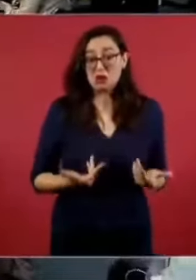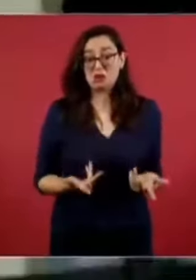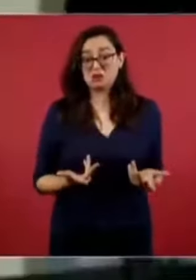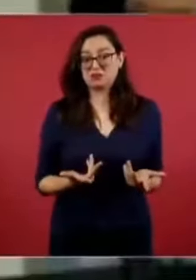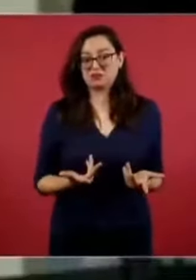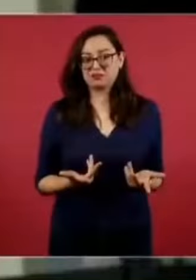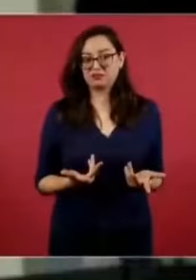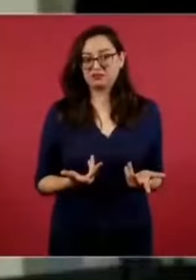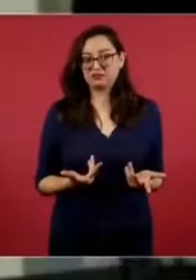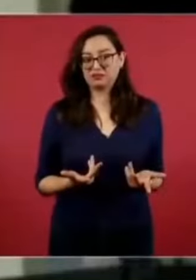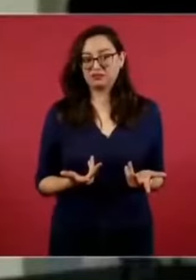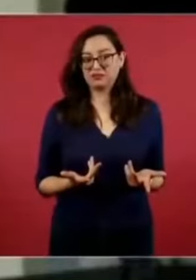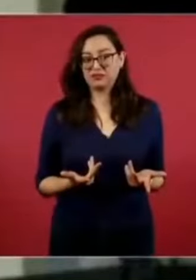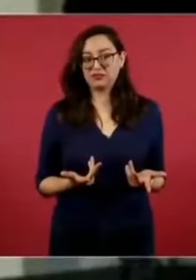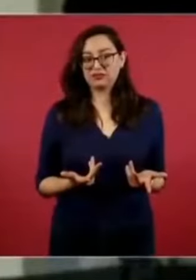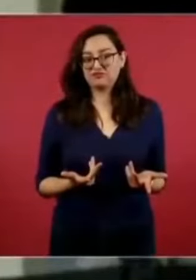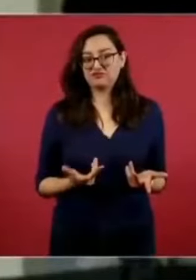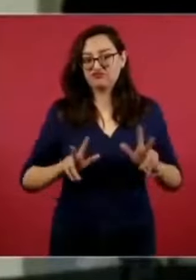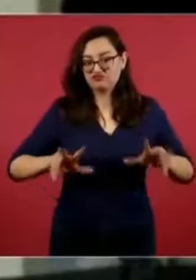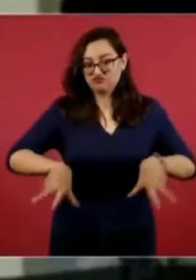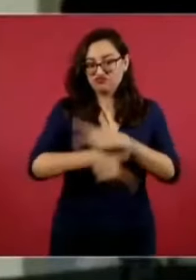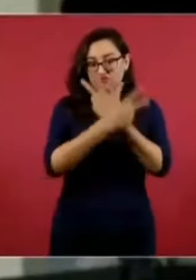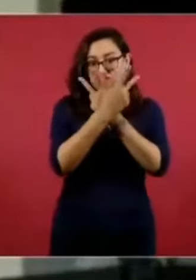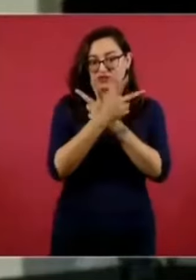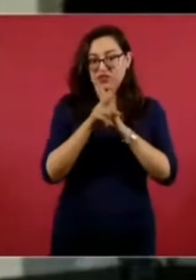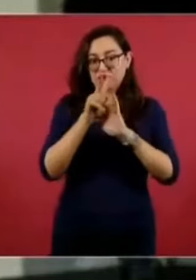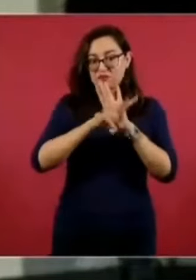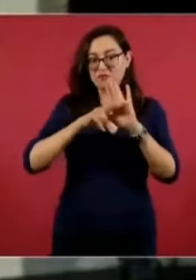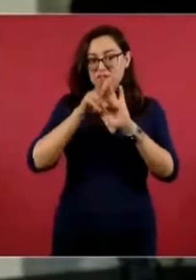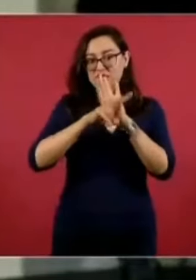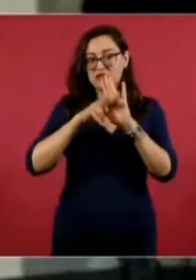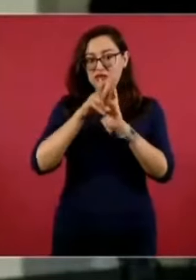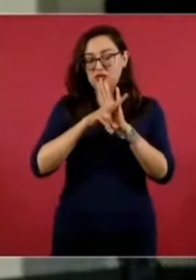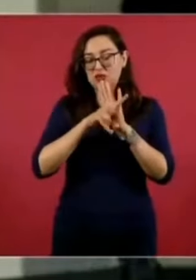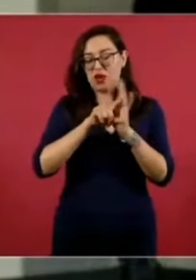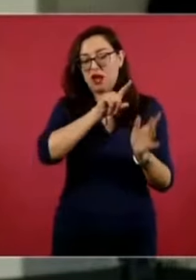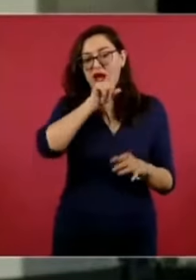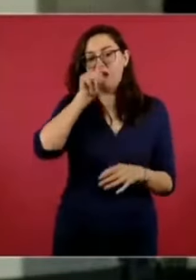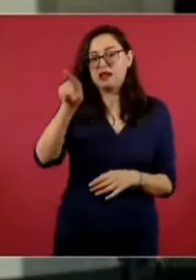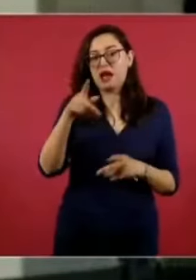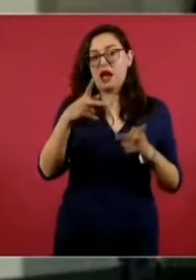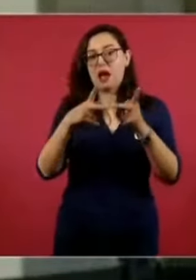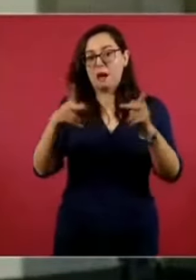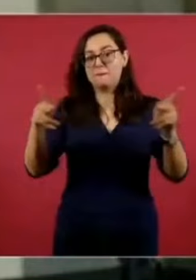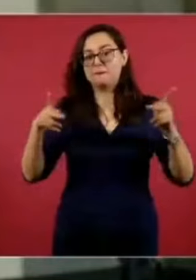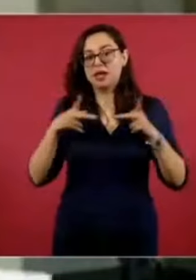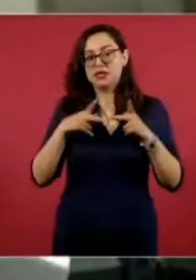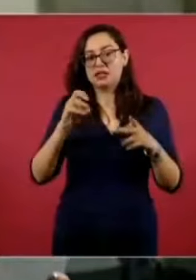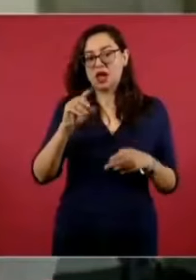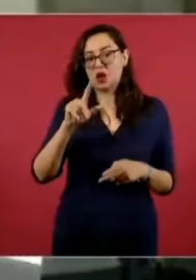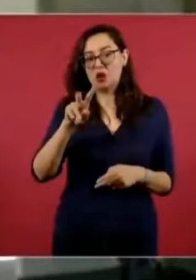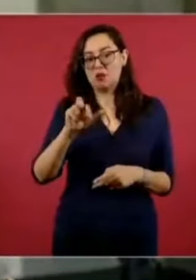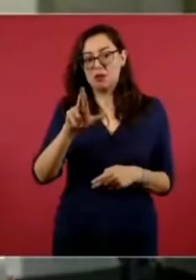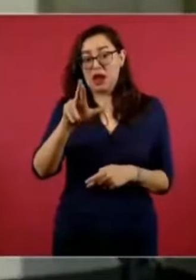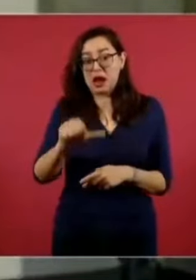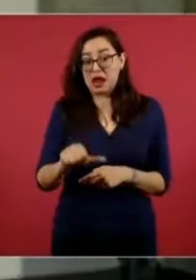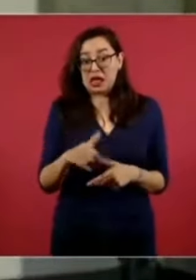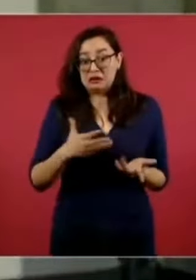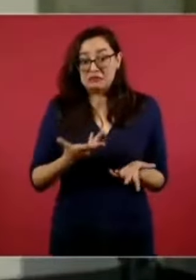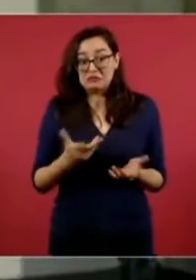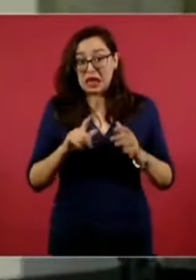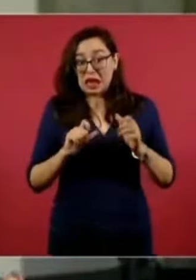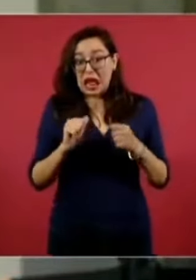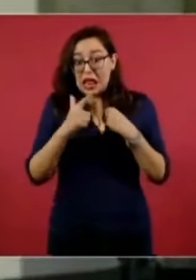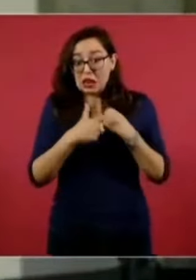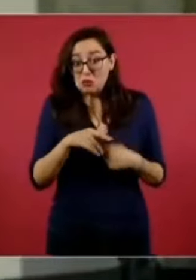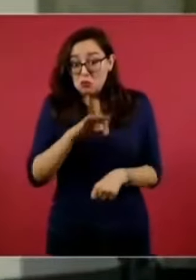una videollamada desde la Placita Olvera que usted estuvo allá. No sé si ya tenga algo